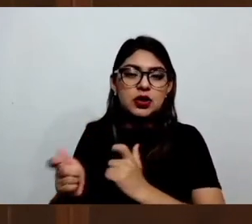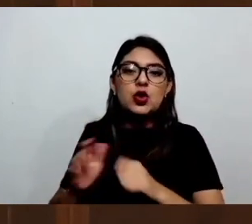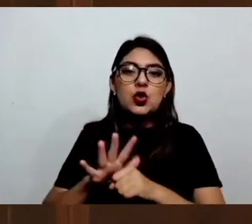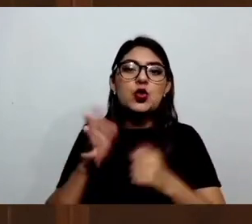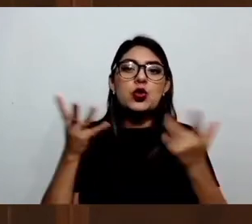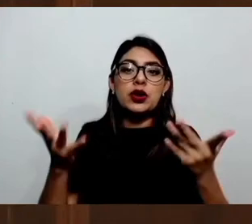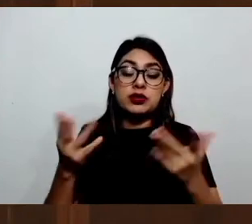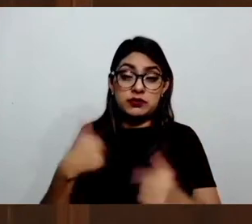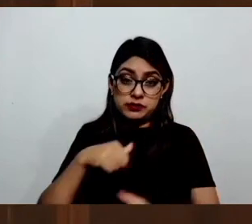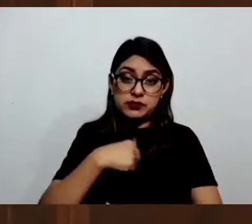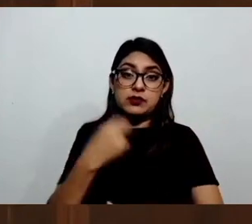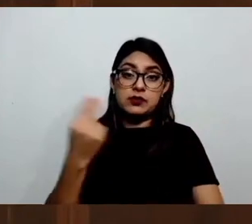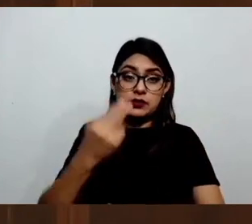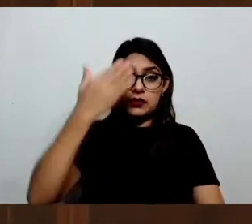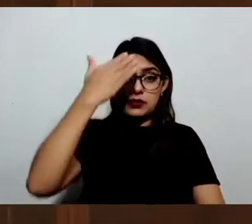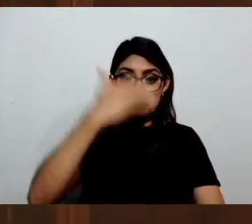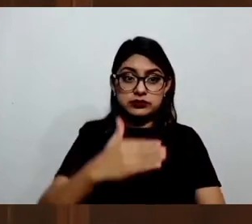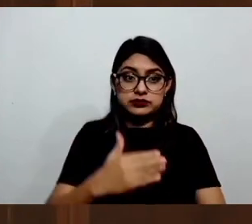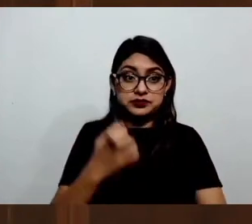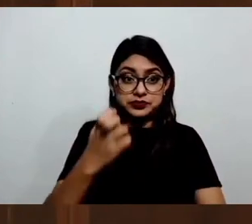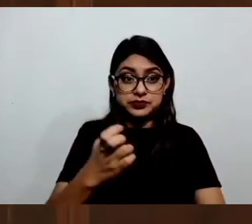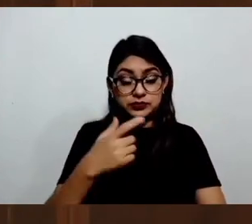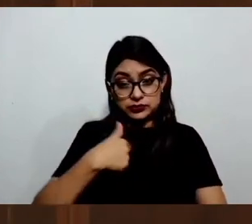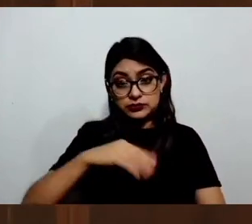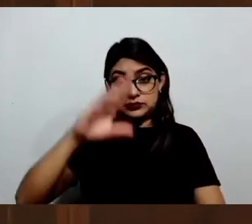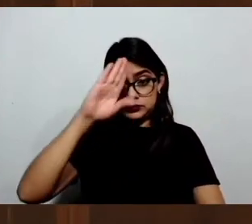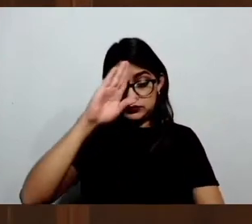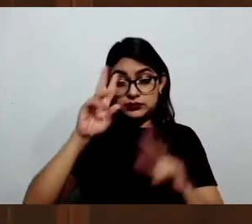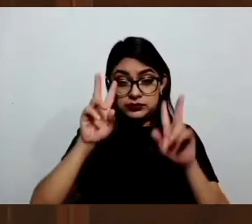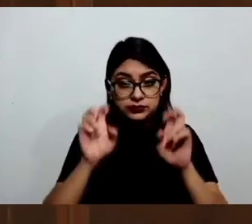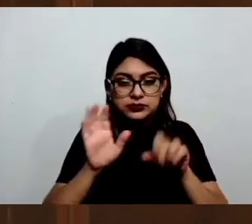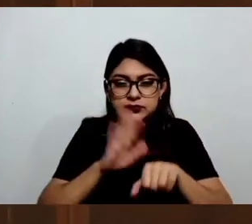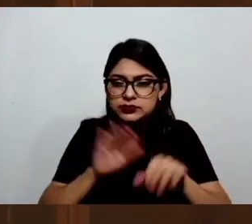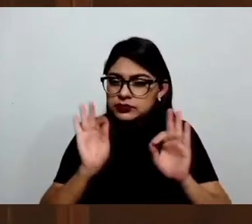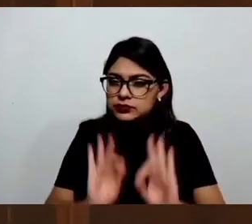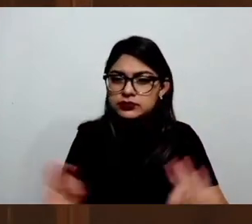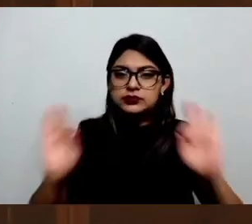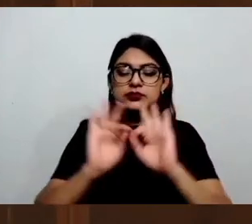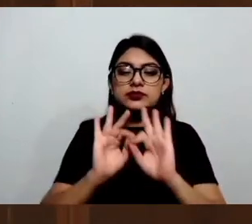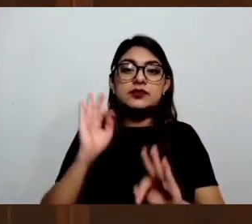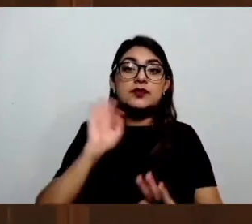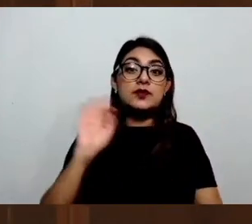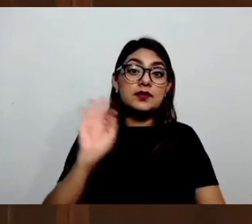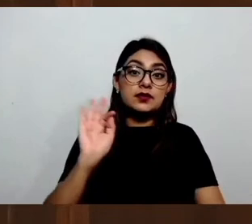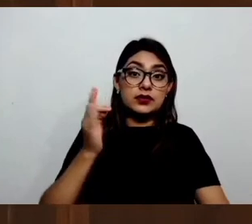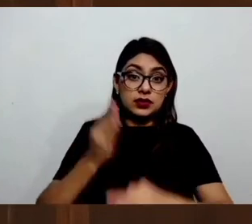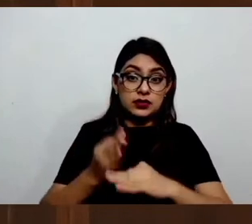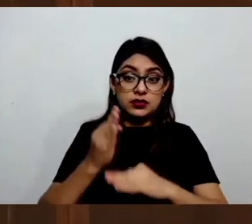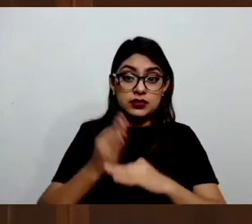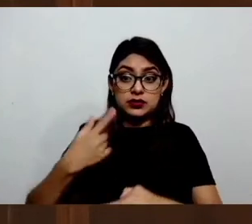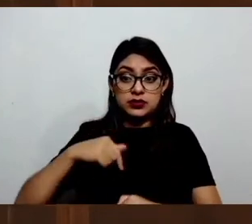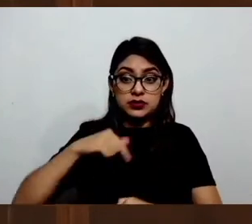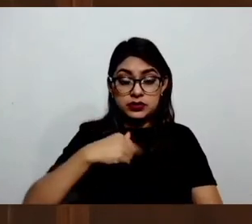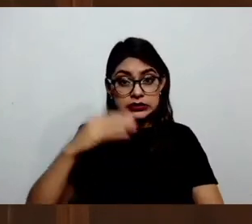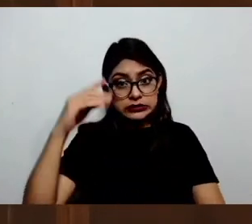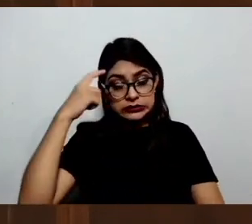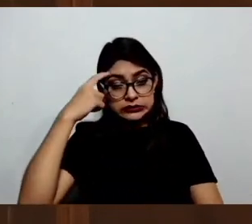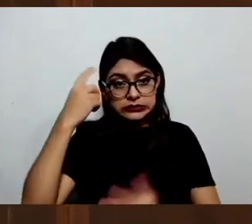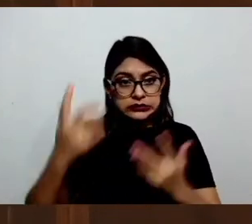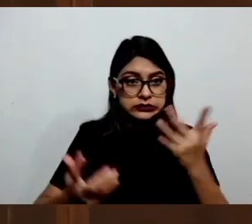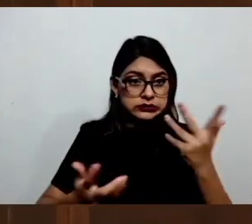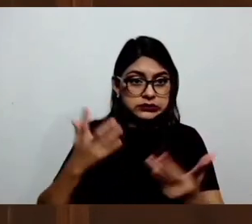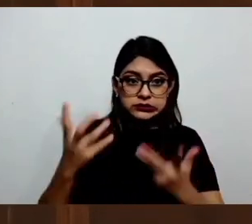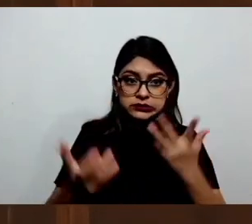que ese es el tema central que pudiera estarnos generando en este momento algunas diferencias de